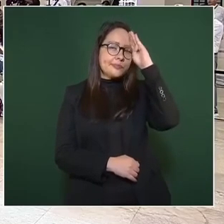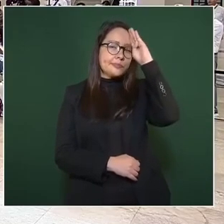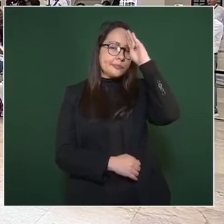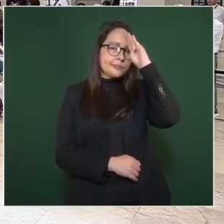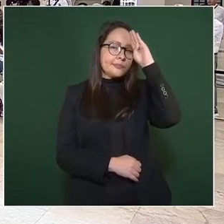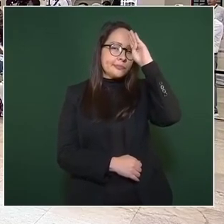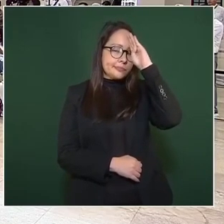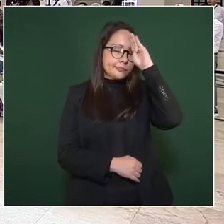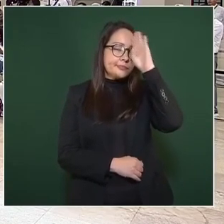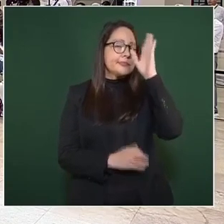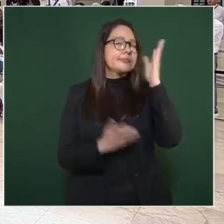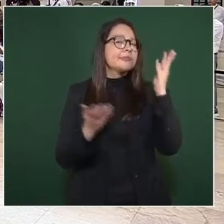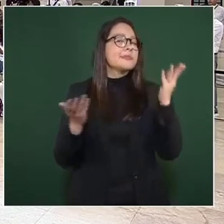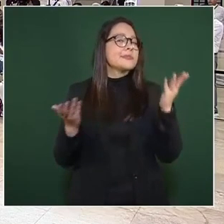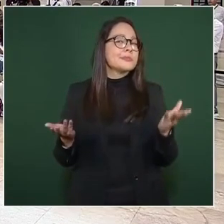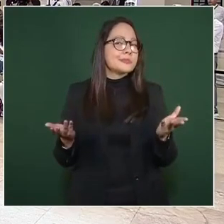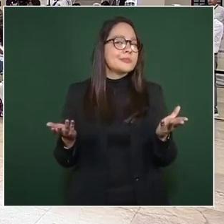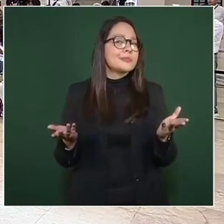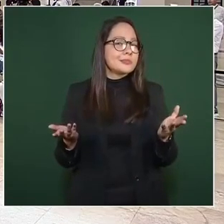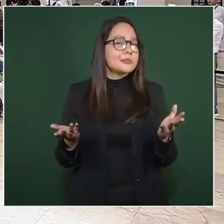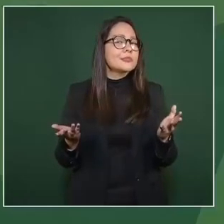porque no puedo